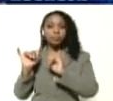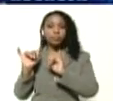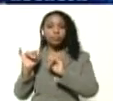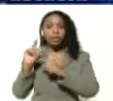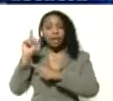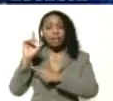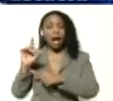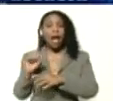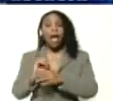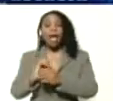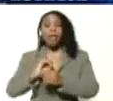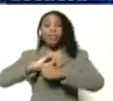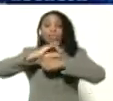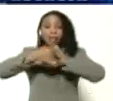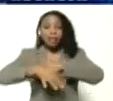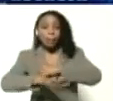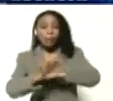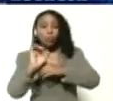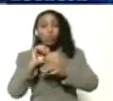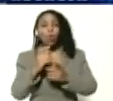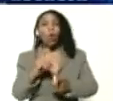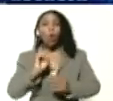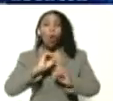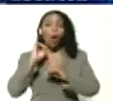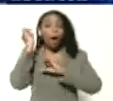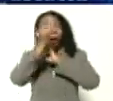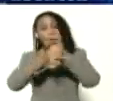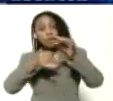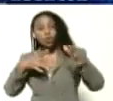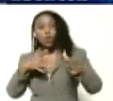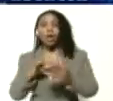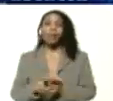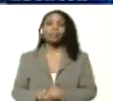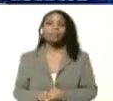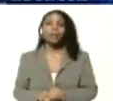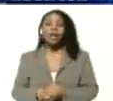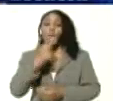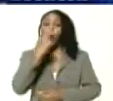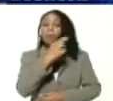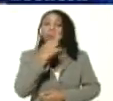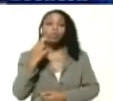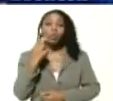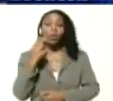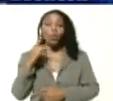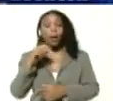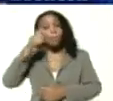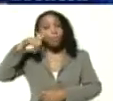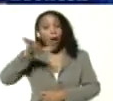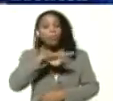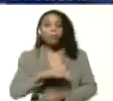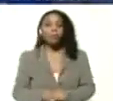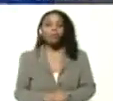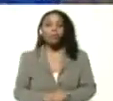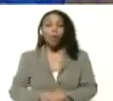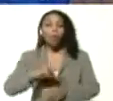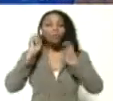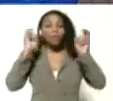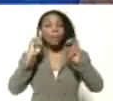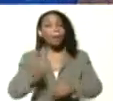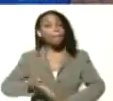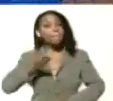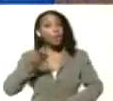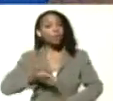Tamacuro o estar en Amazonas, los ejes carreteros, y comprometerse con la educación. Fíjate, un elemento importante,